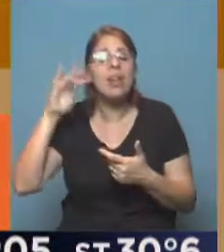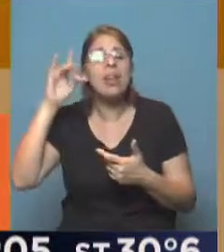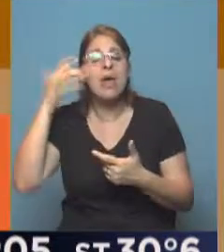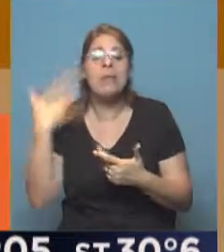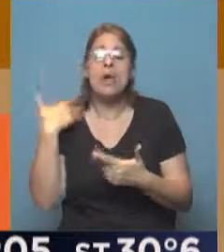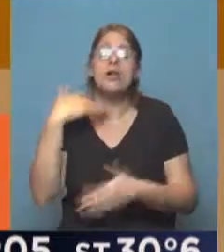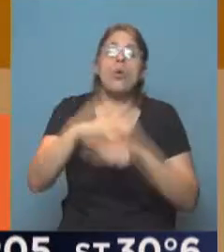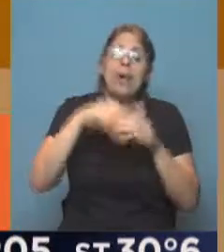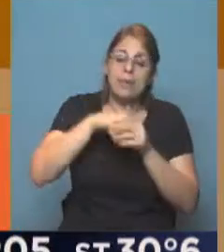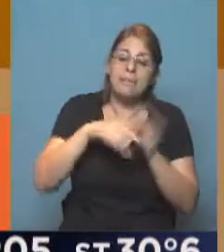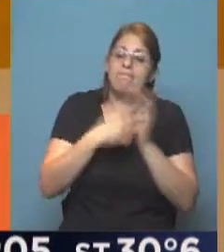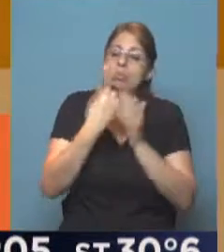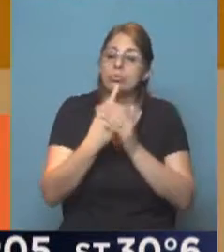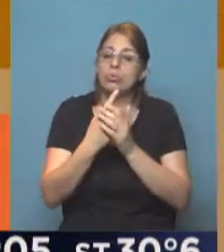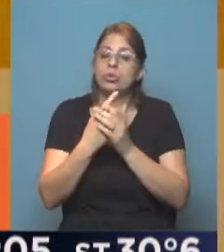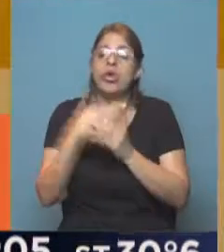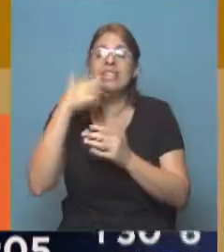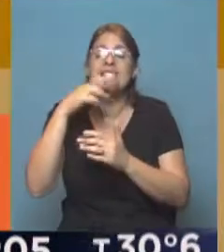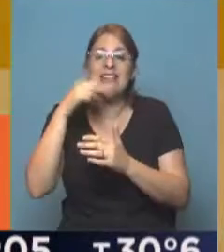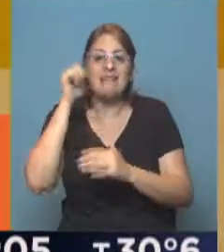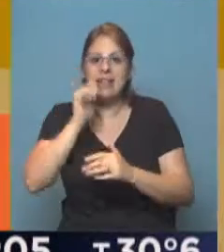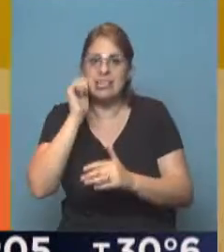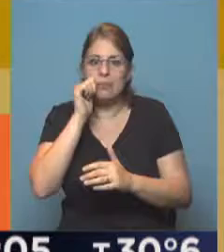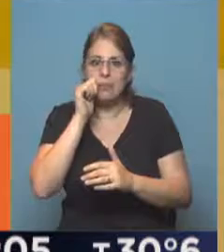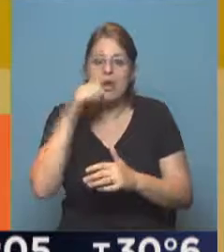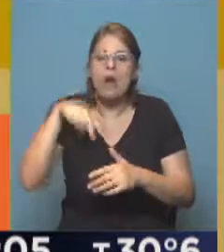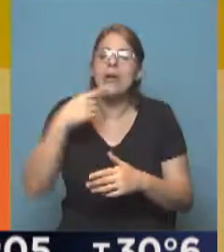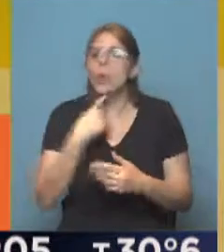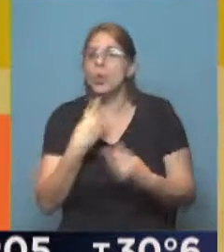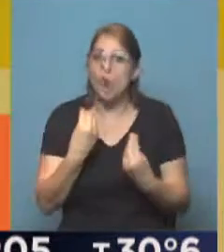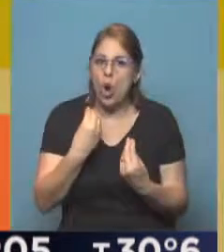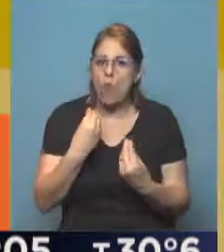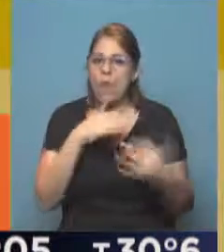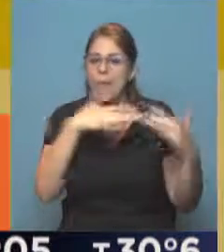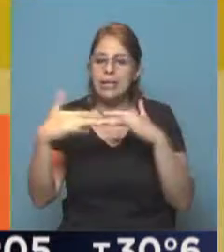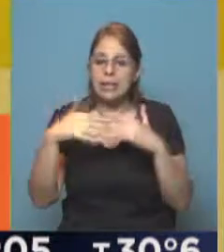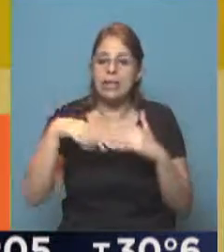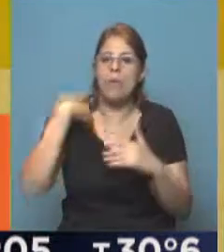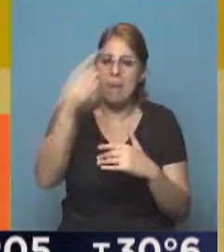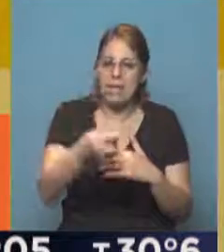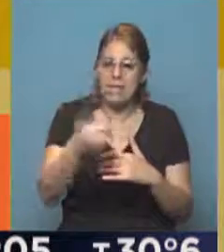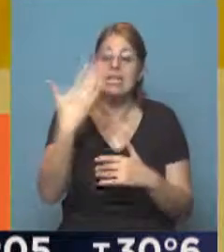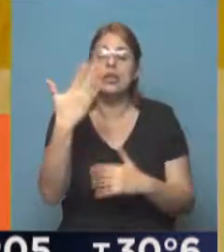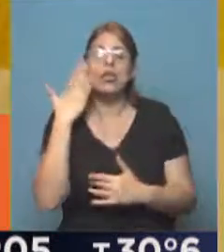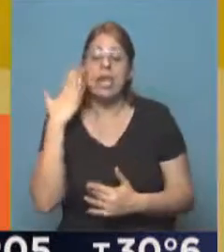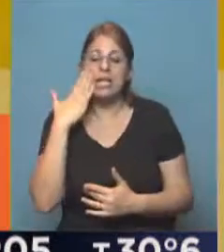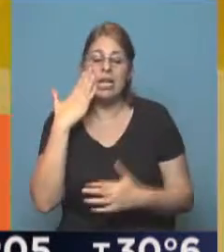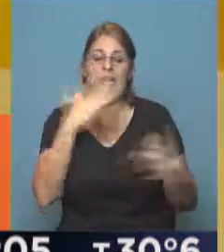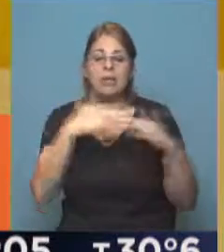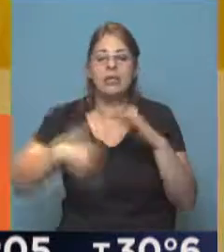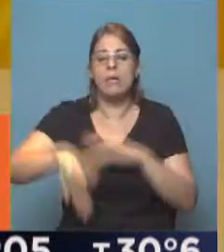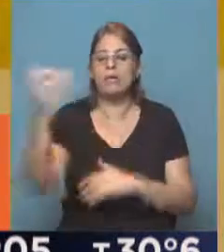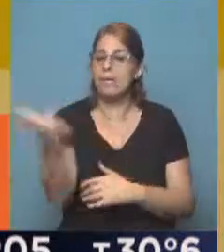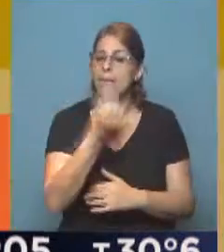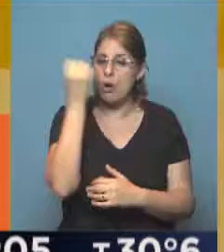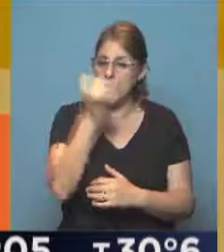embargo, la lesión de Guillermo Sara plantea la incógnita para lo que va a ser el partido mañana, 17 horas, el partido más importante